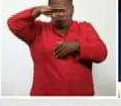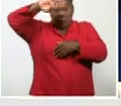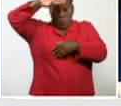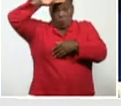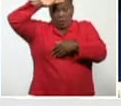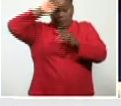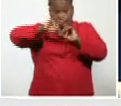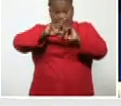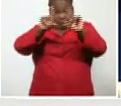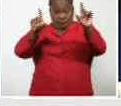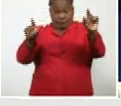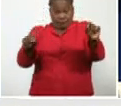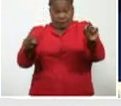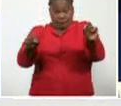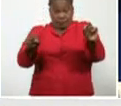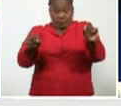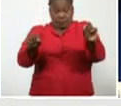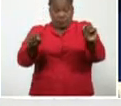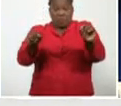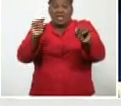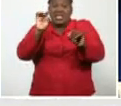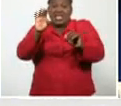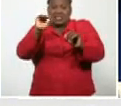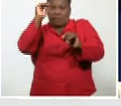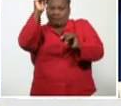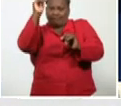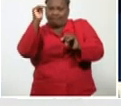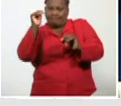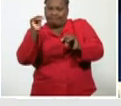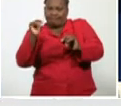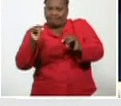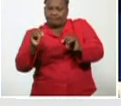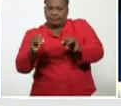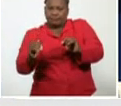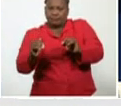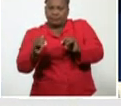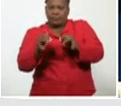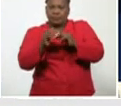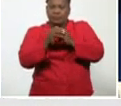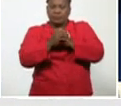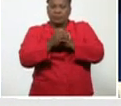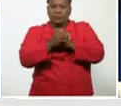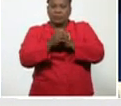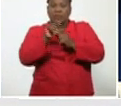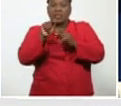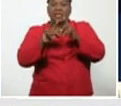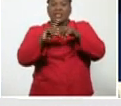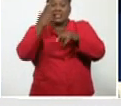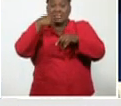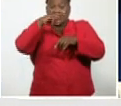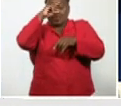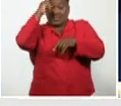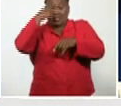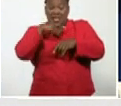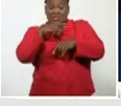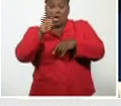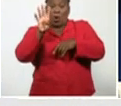ocupa, el lugar número 15, con la, la tasa, de 4